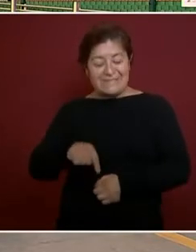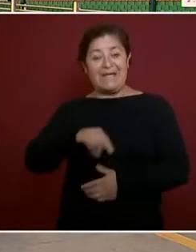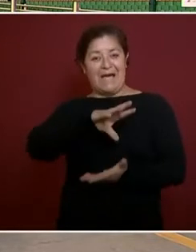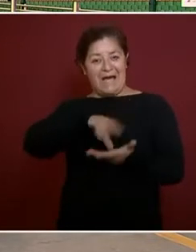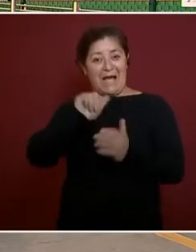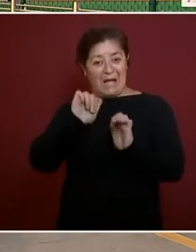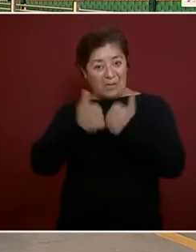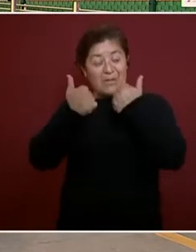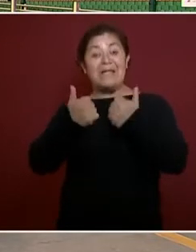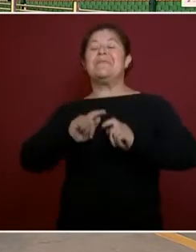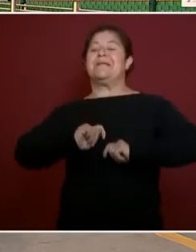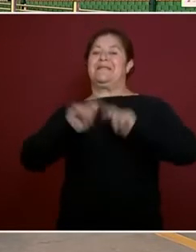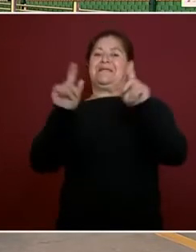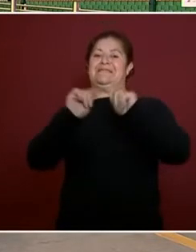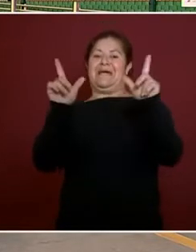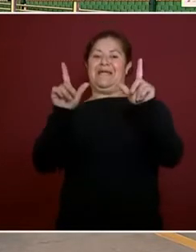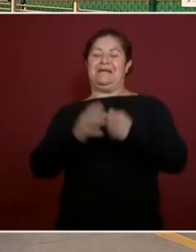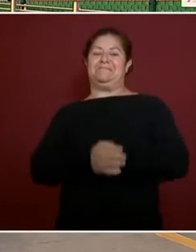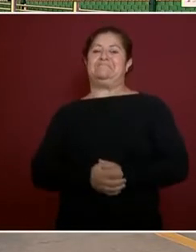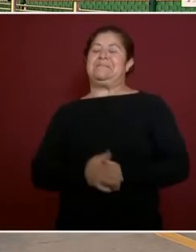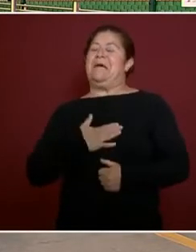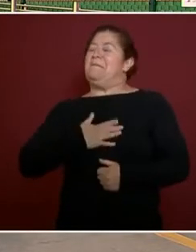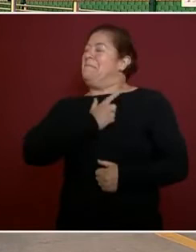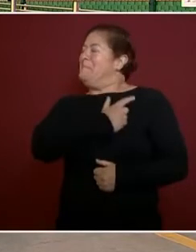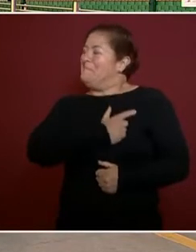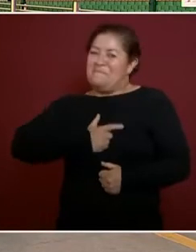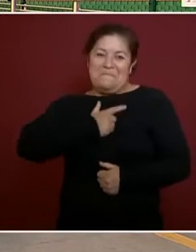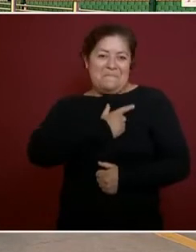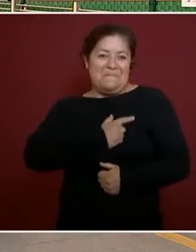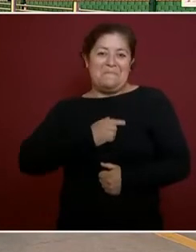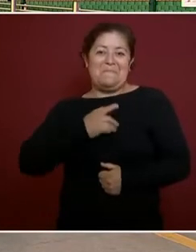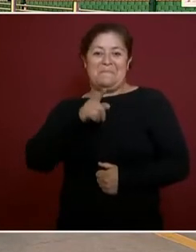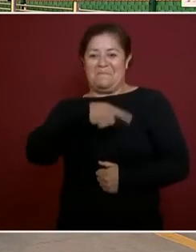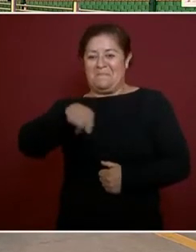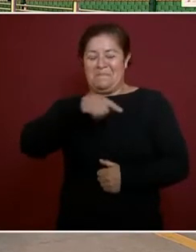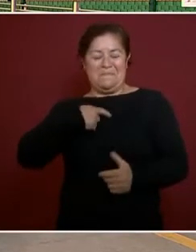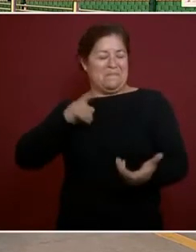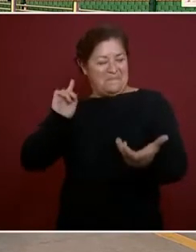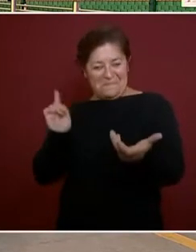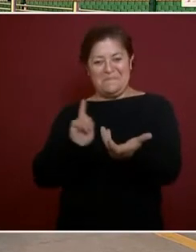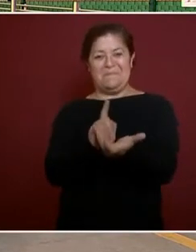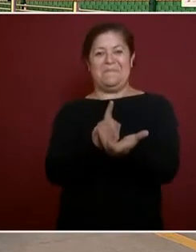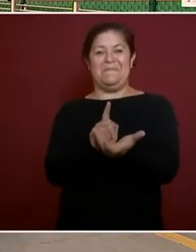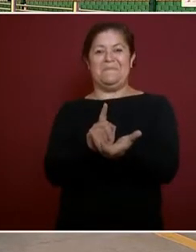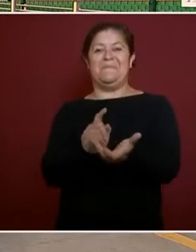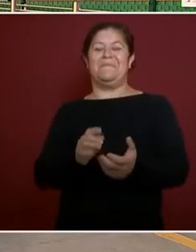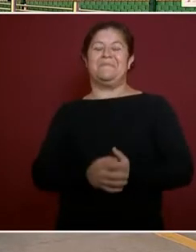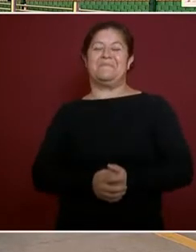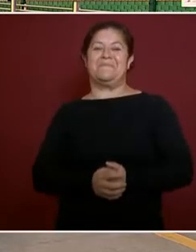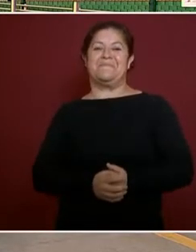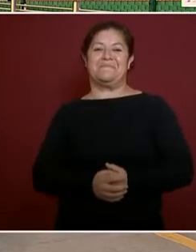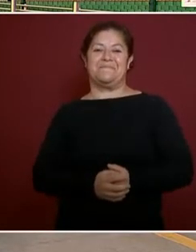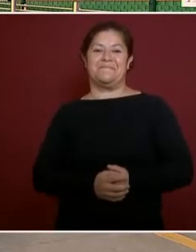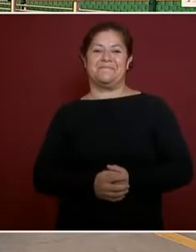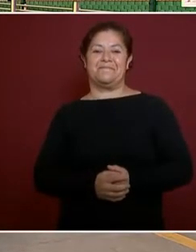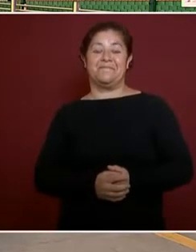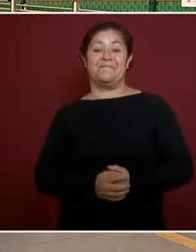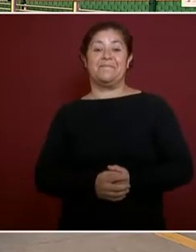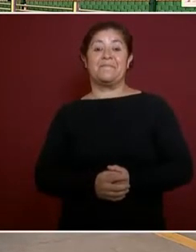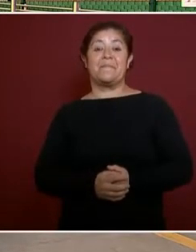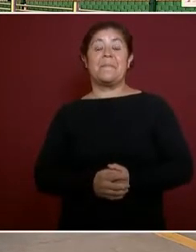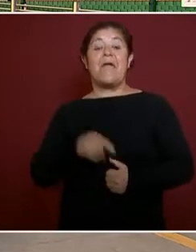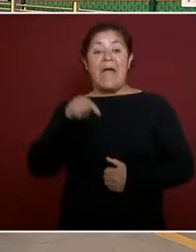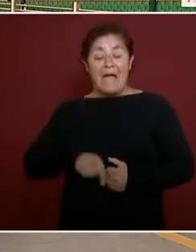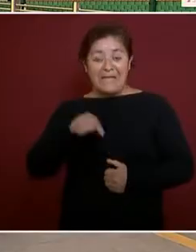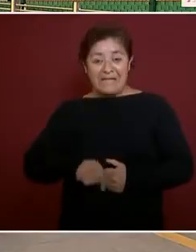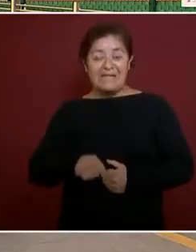Tlaxcala, me da mucho gusto estar con ustedes aquí en